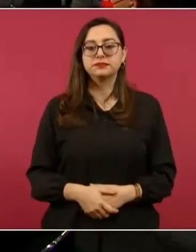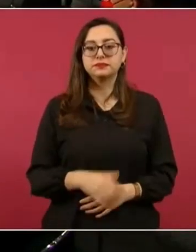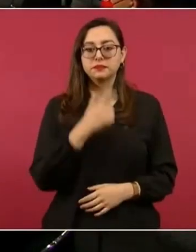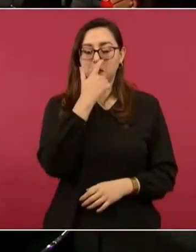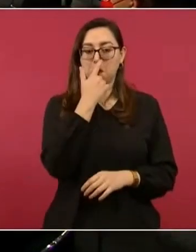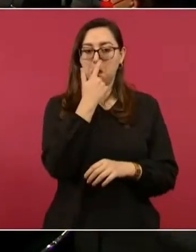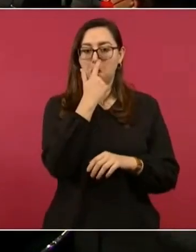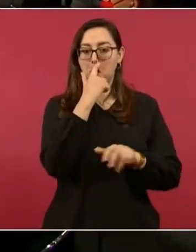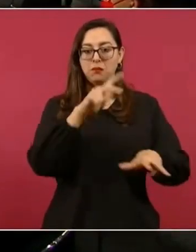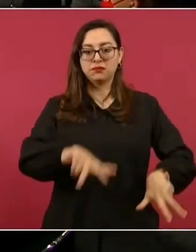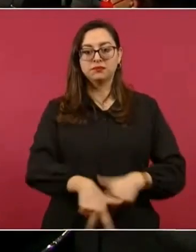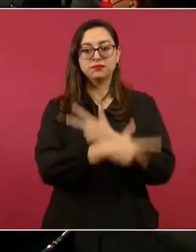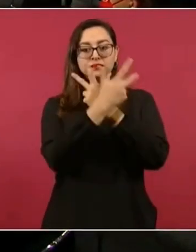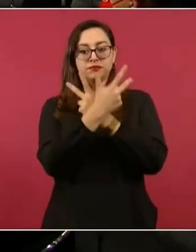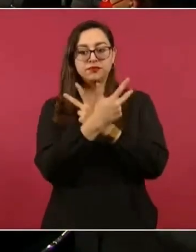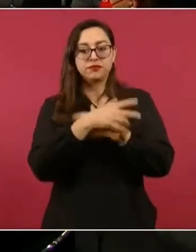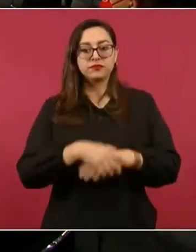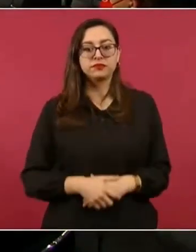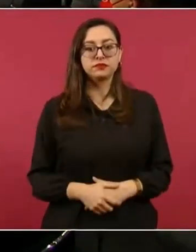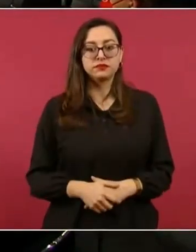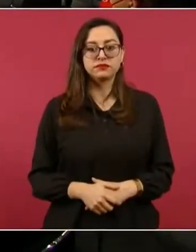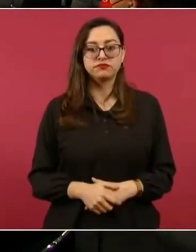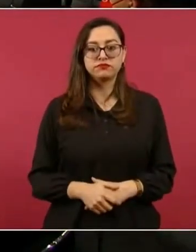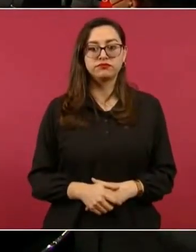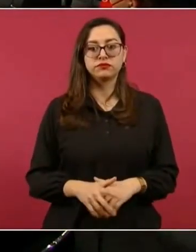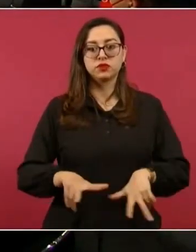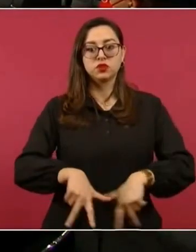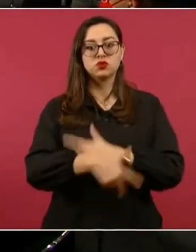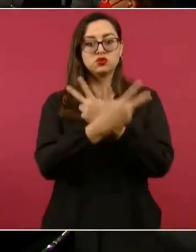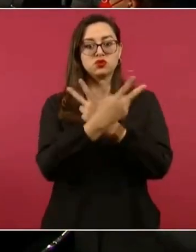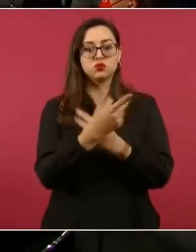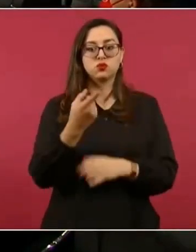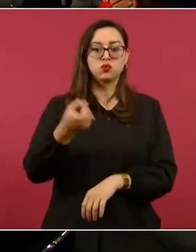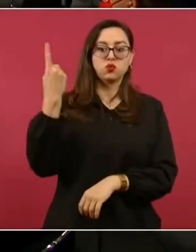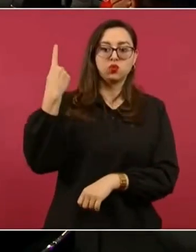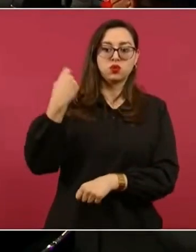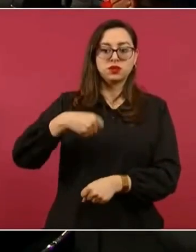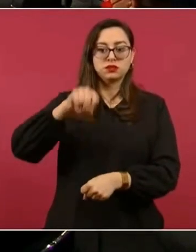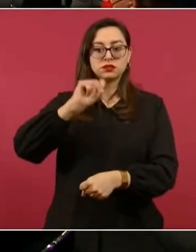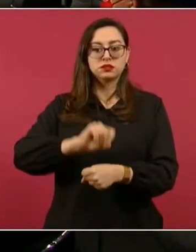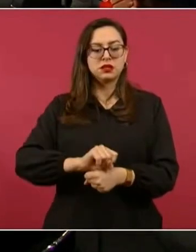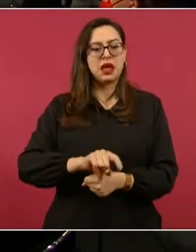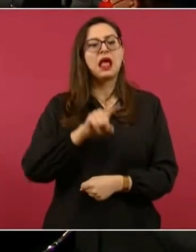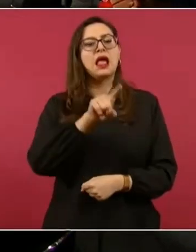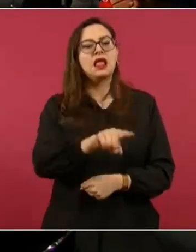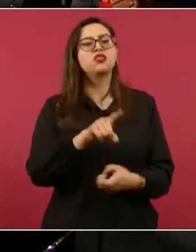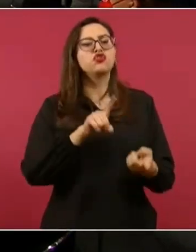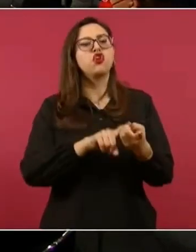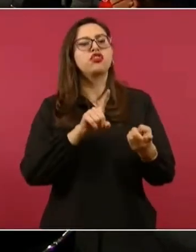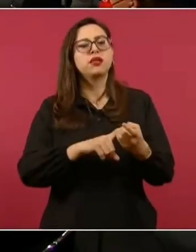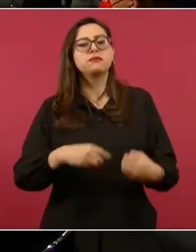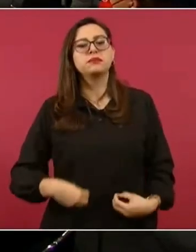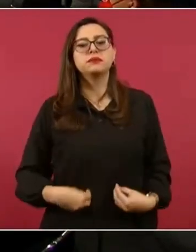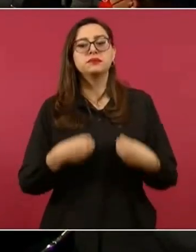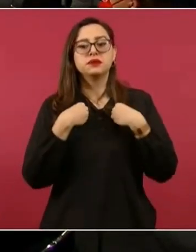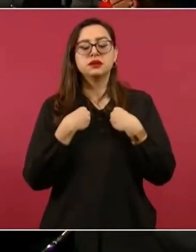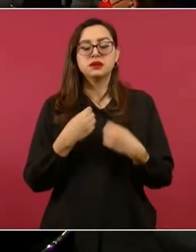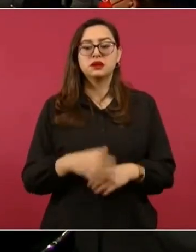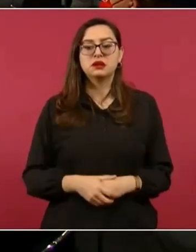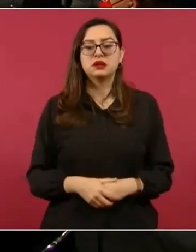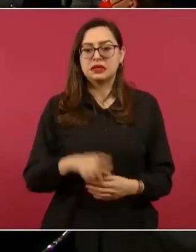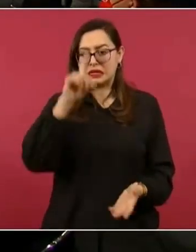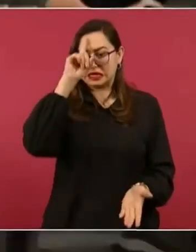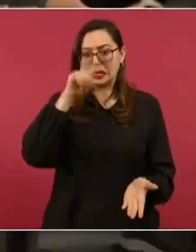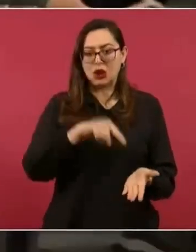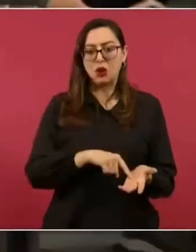Zoom. ¿Pero en dónde le hiciste la entrevista? A través de Zoom la semana pasada, a Peter Cerda. ¿Pero dónde estaba él? Estaba, me parece que aquí en México,